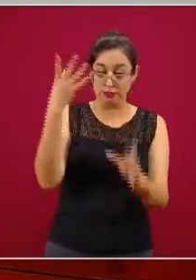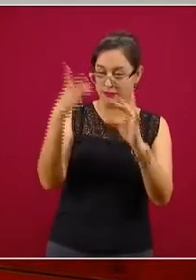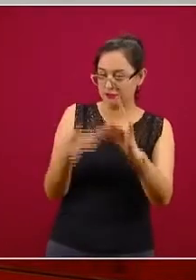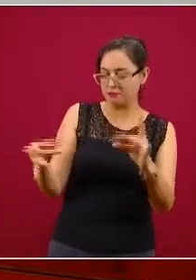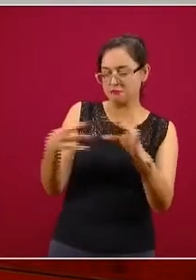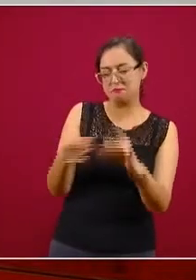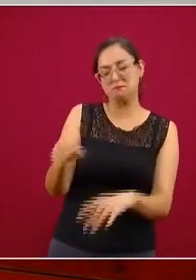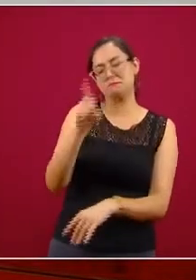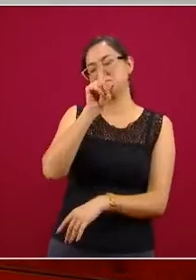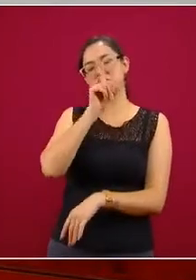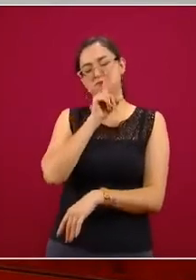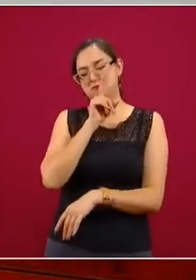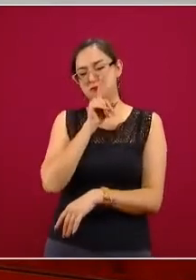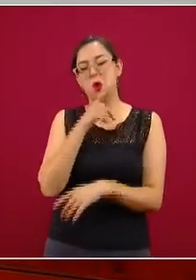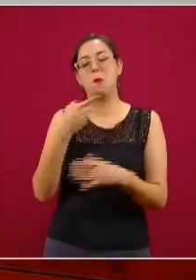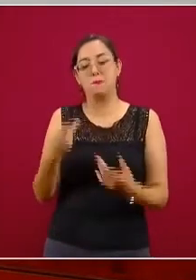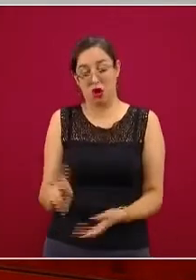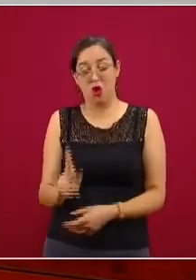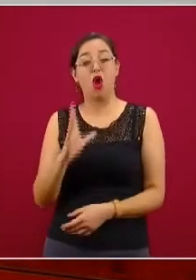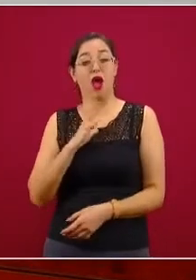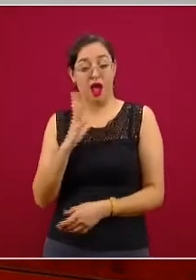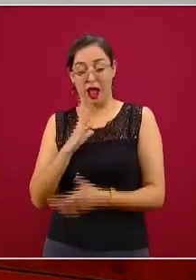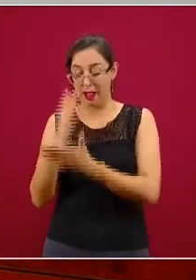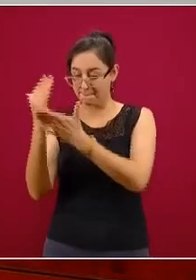para la salud mental.